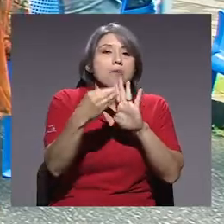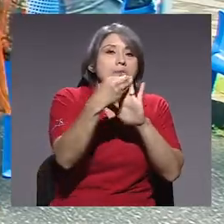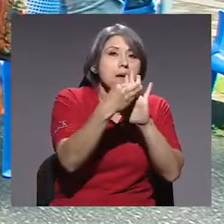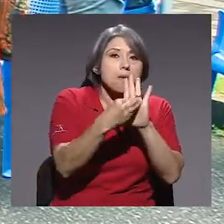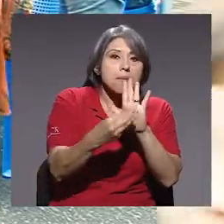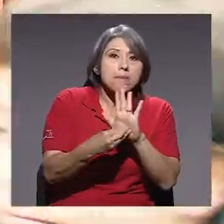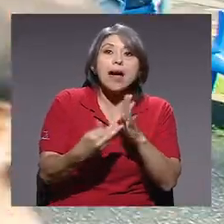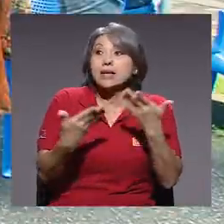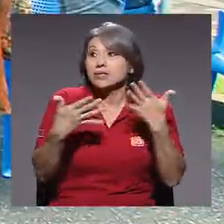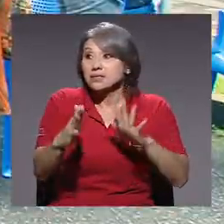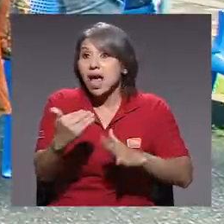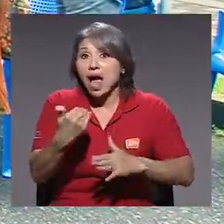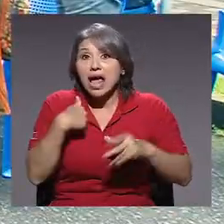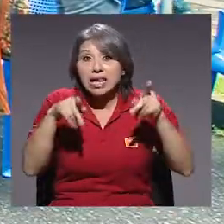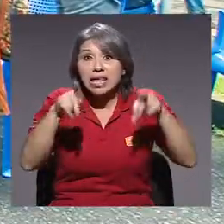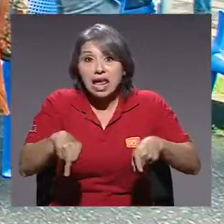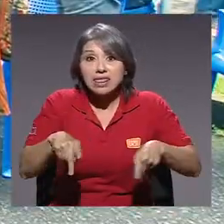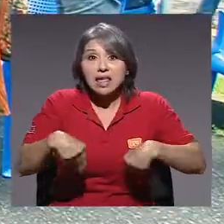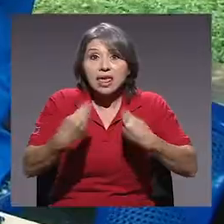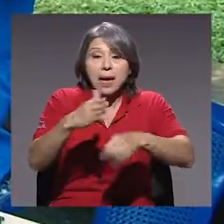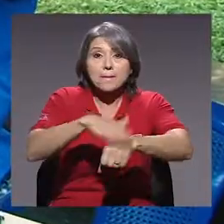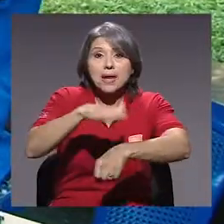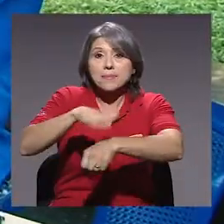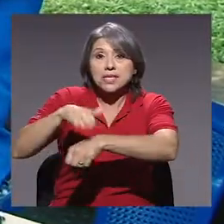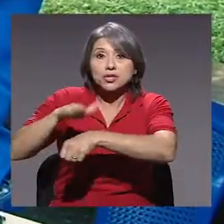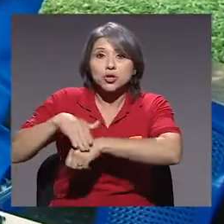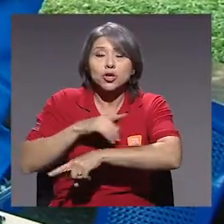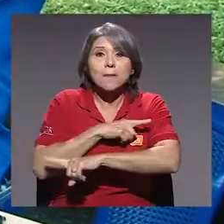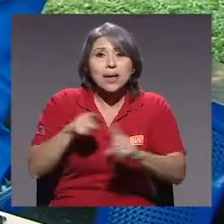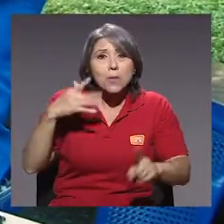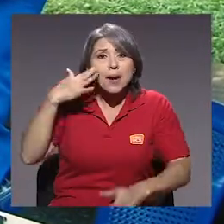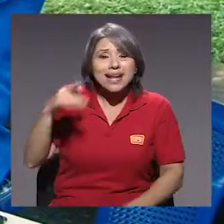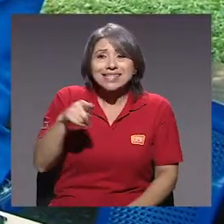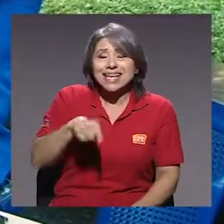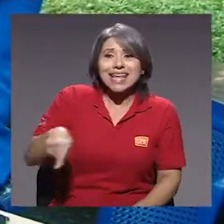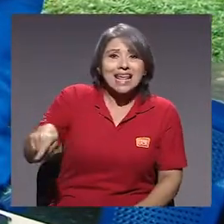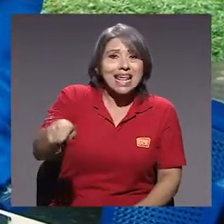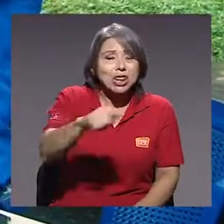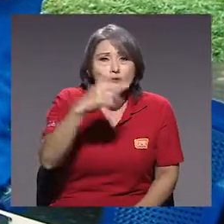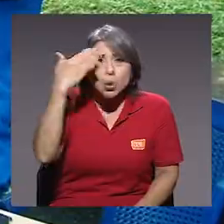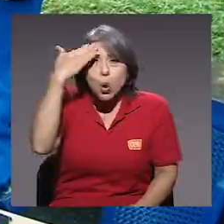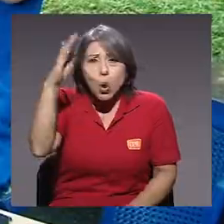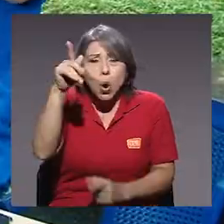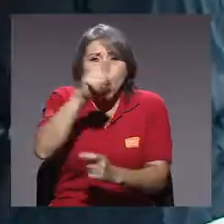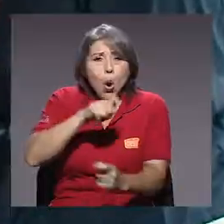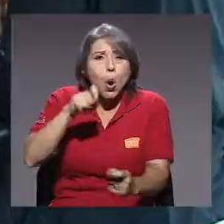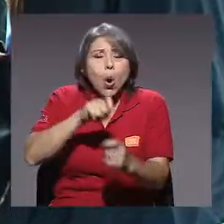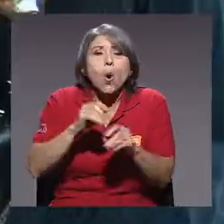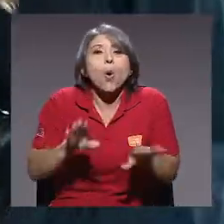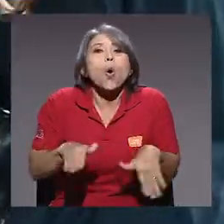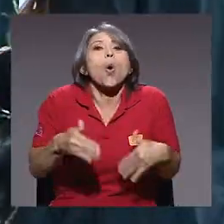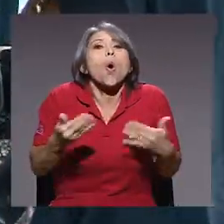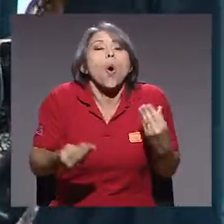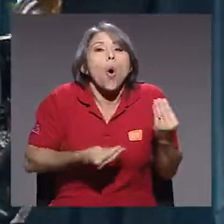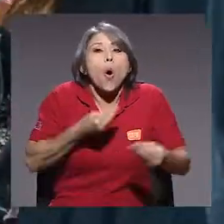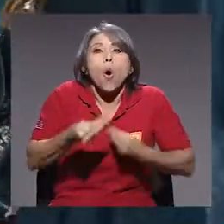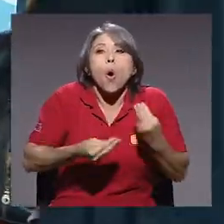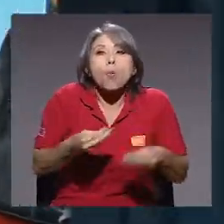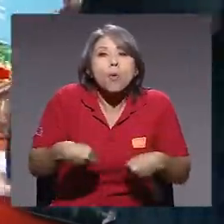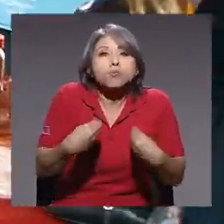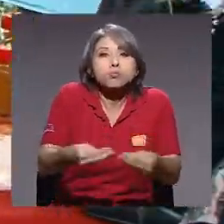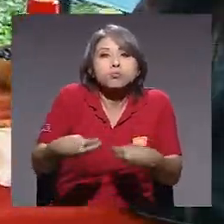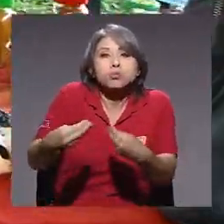existe, la gente que se encarga de dar los permisos parece que no conoce exactamente cómo se